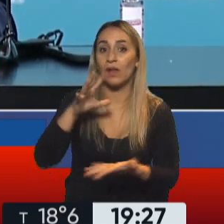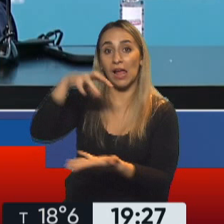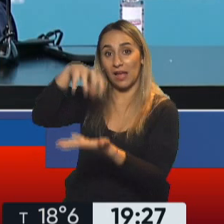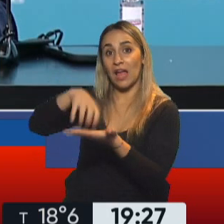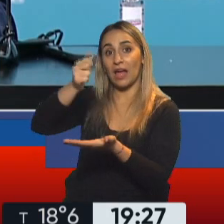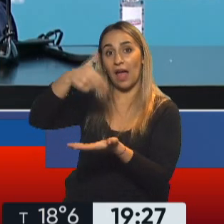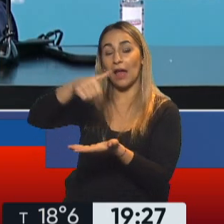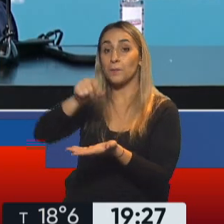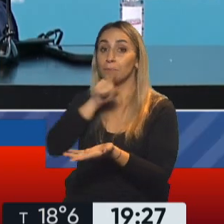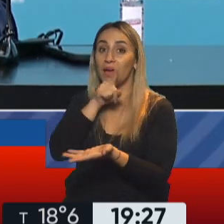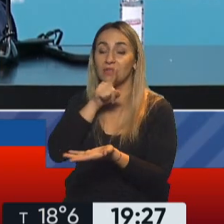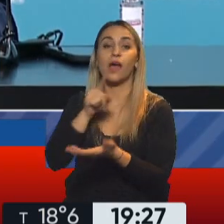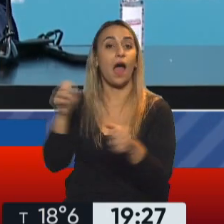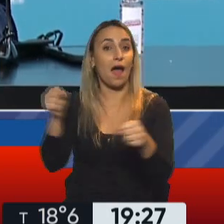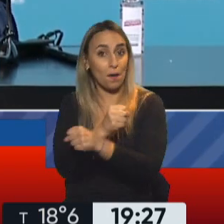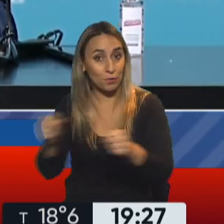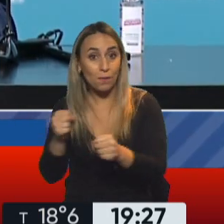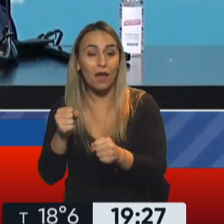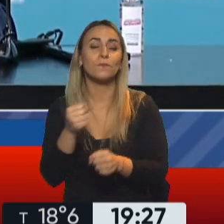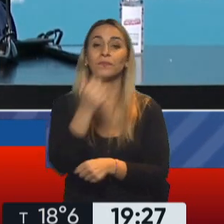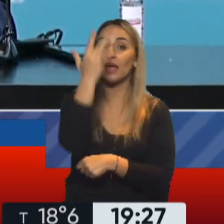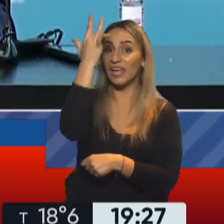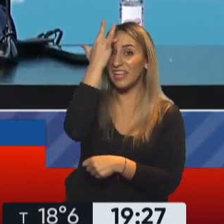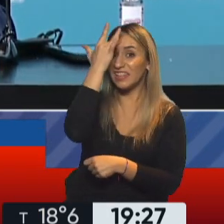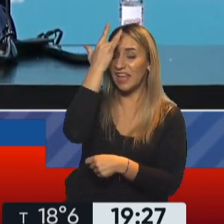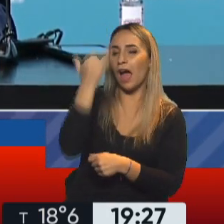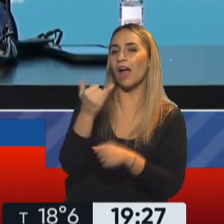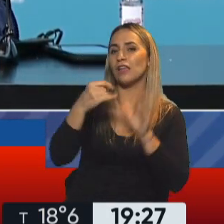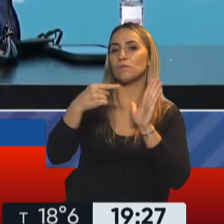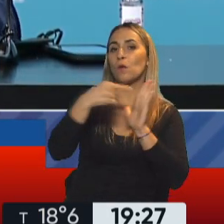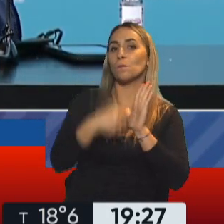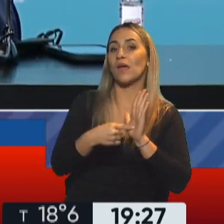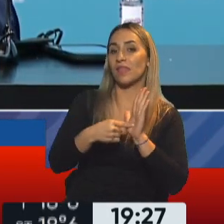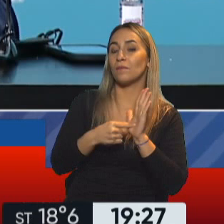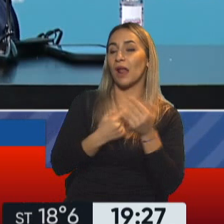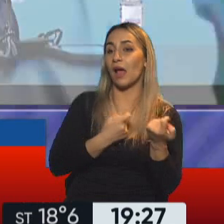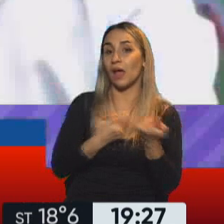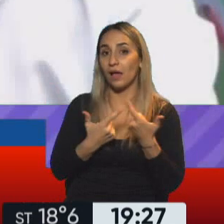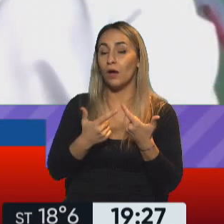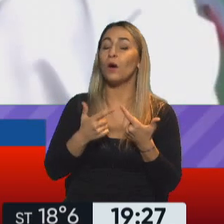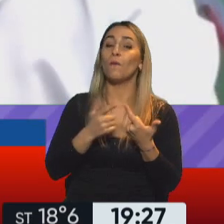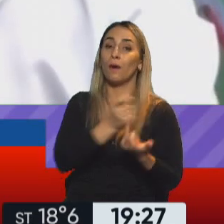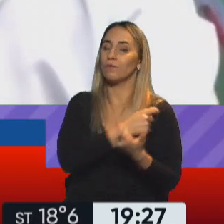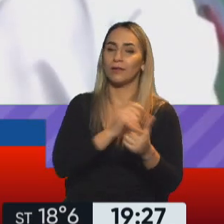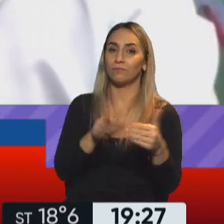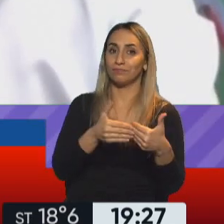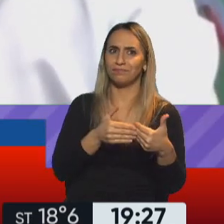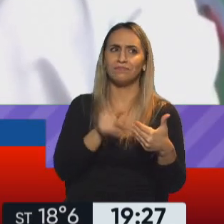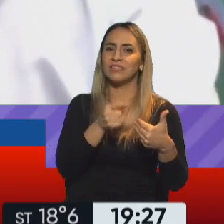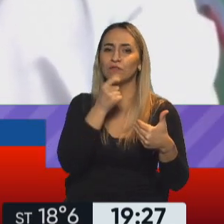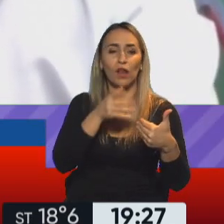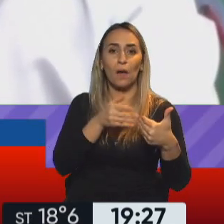destraba las restricciones que tiene para la exportación de vacunas. Empiezan a llegar esas vacunas a la provincia de Buenos Aires.